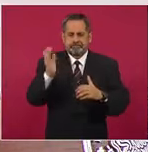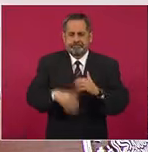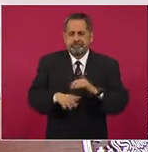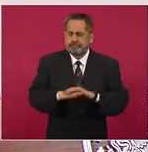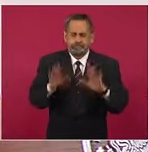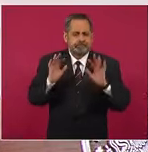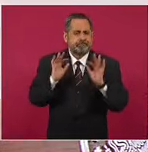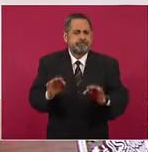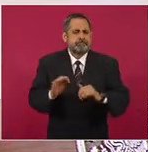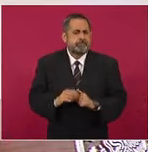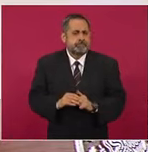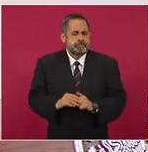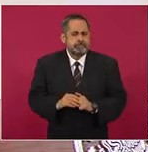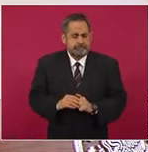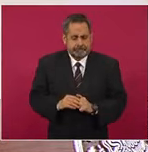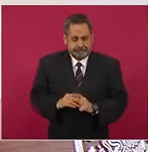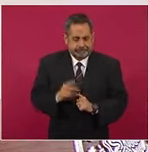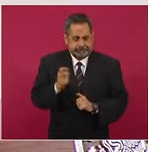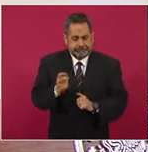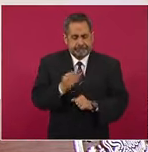este